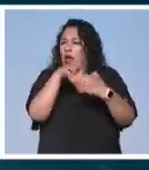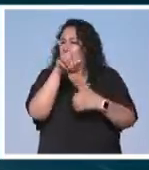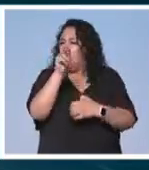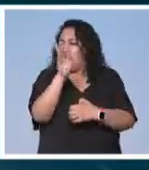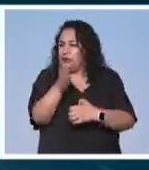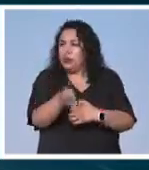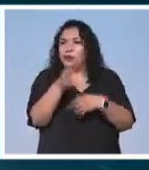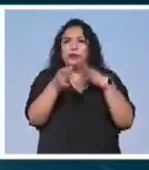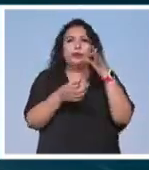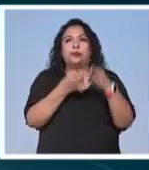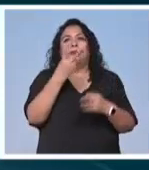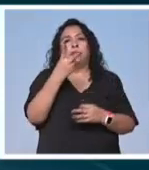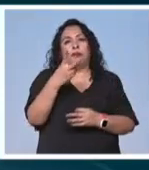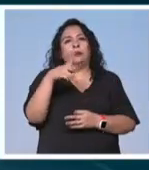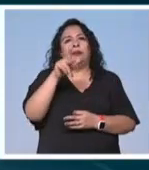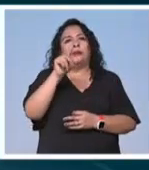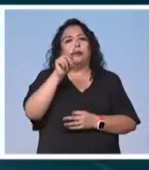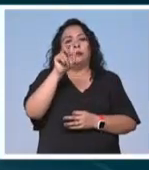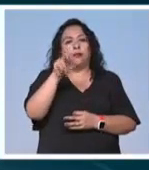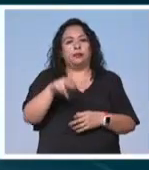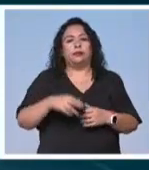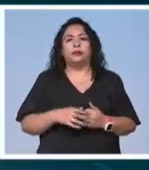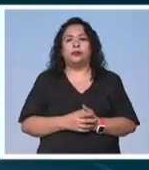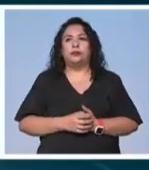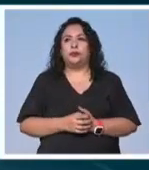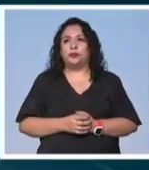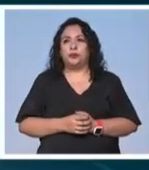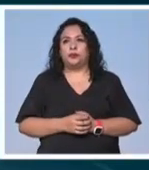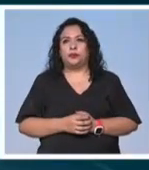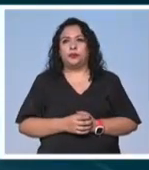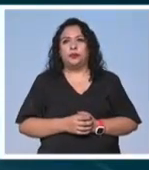para Noticias 22 Katia León Monterrubio